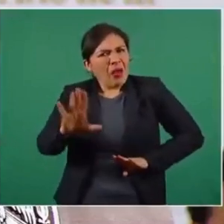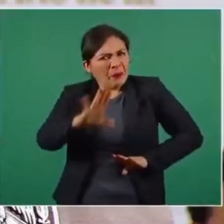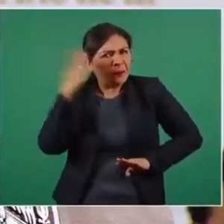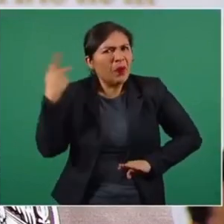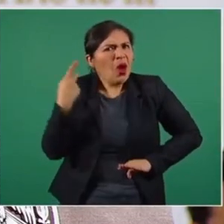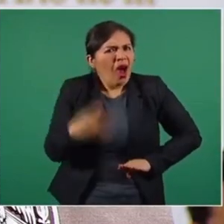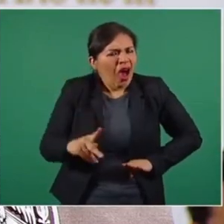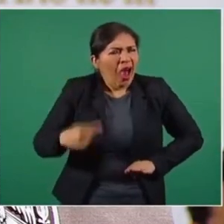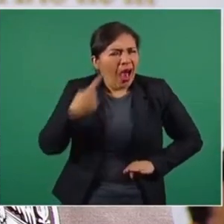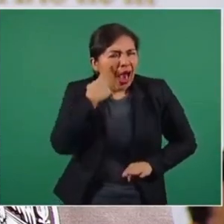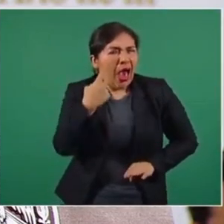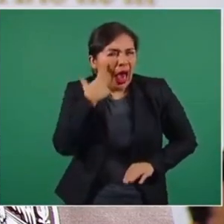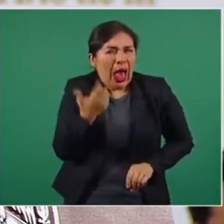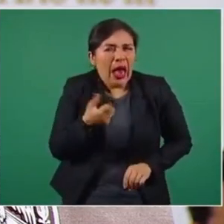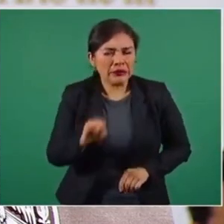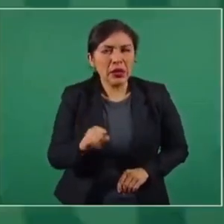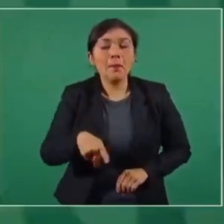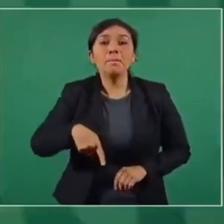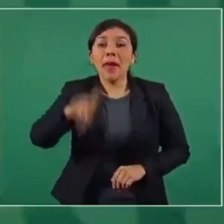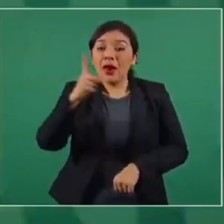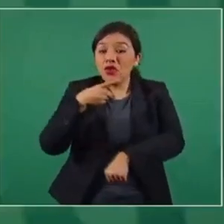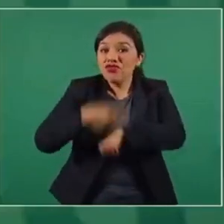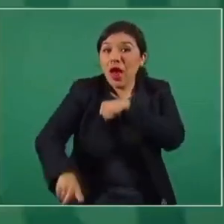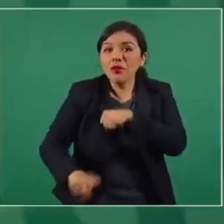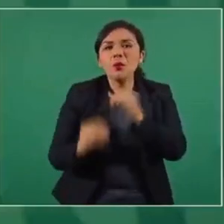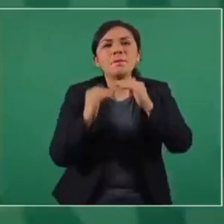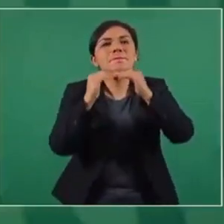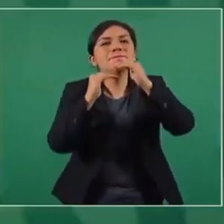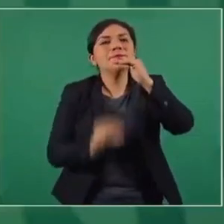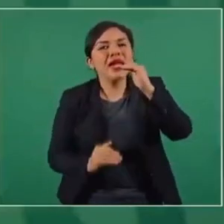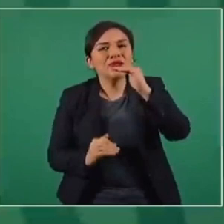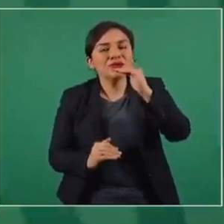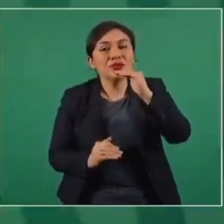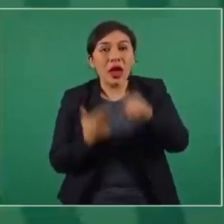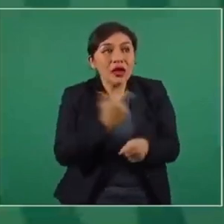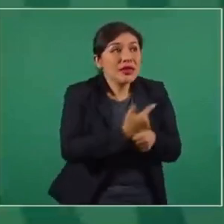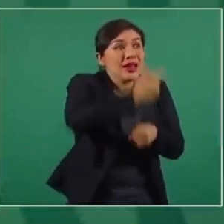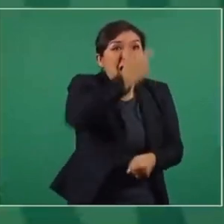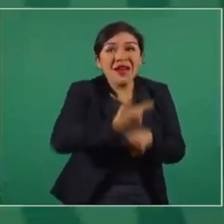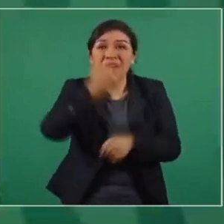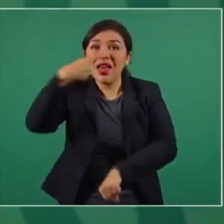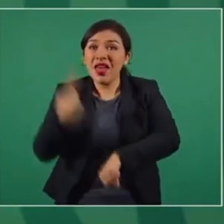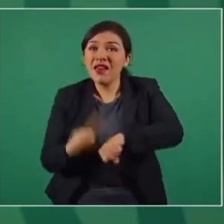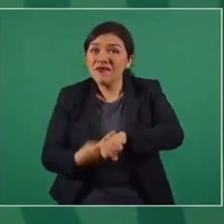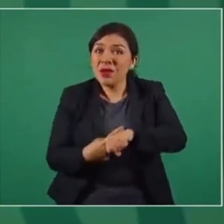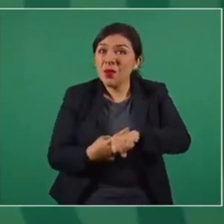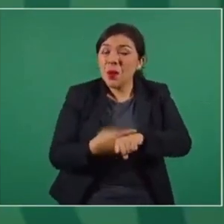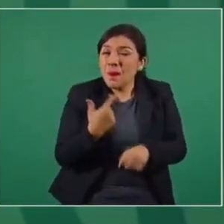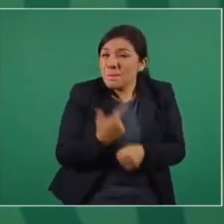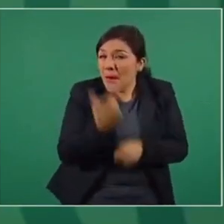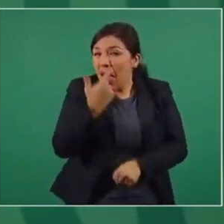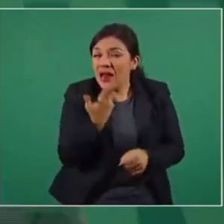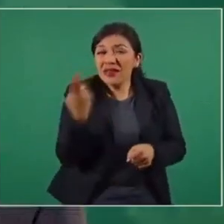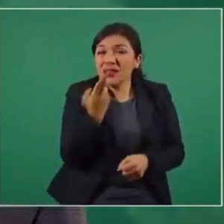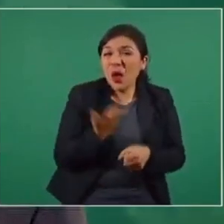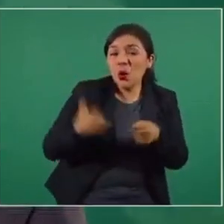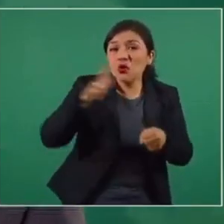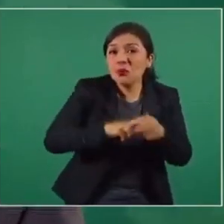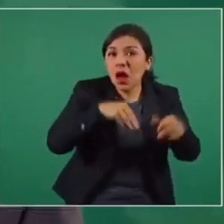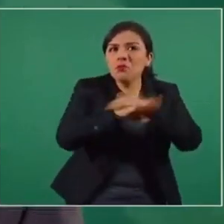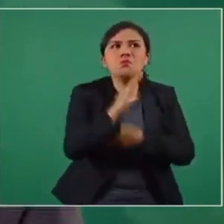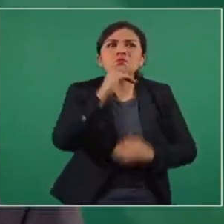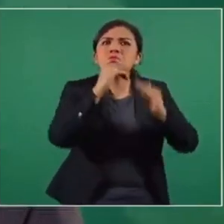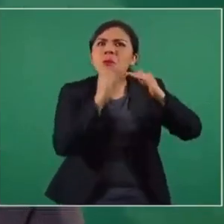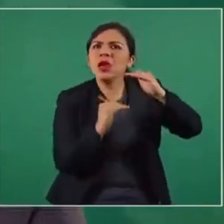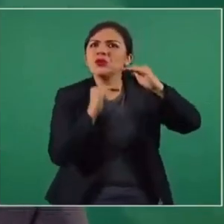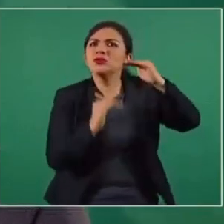virus, daña menos, produce menos casos graves, menos personas que se necesitan hospitalizar, por lo